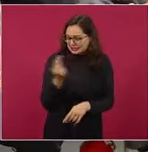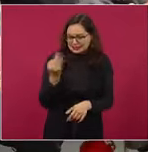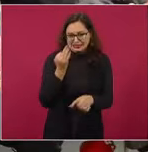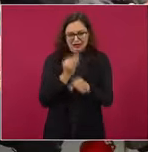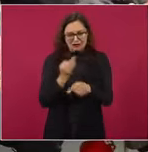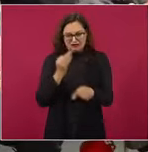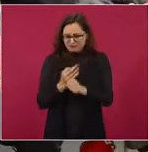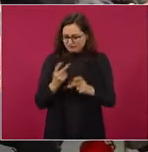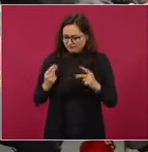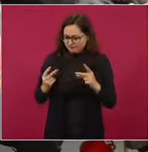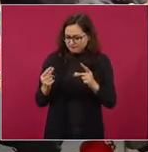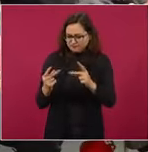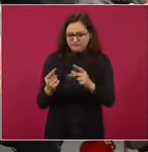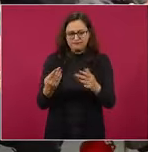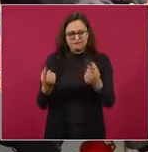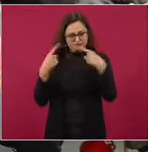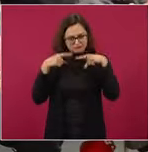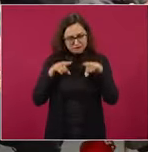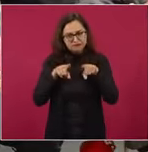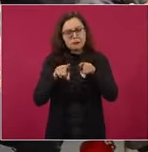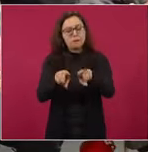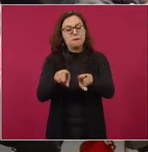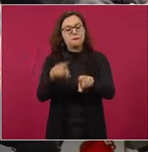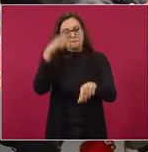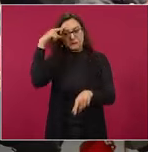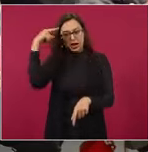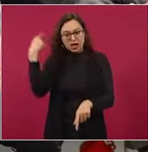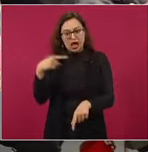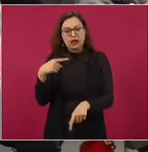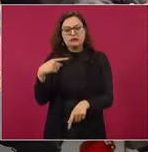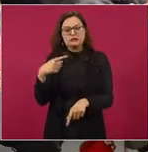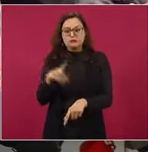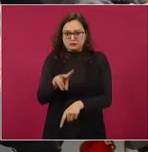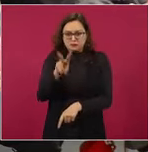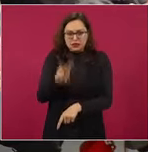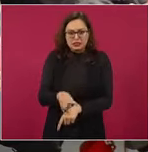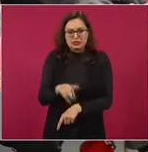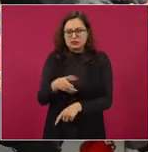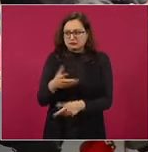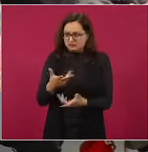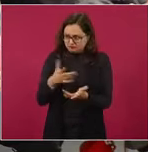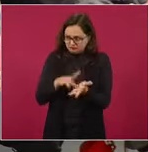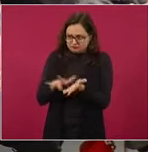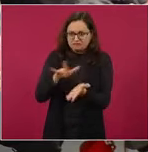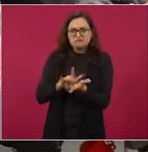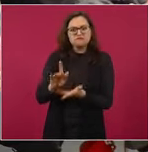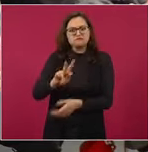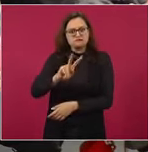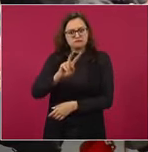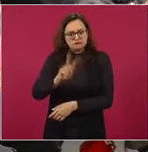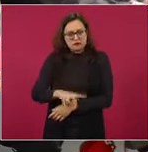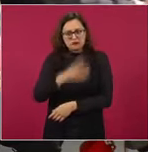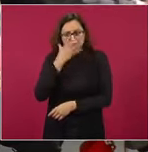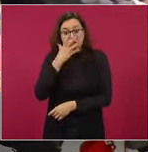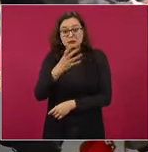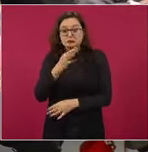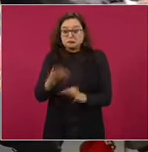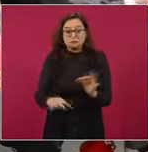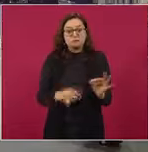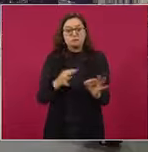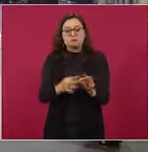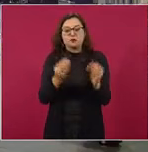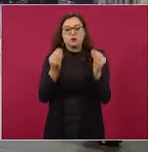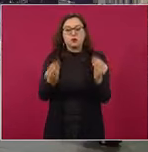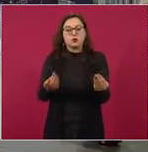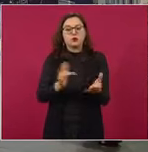reforma para dotar de más facultades al mecanismo, presidente. Es cuanto de mi parte, muchas